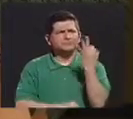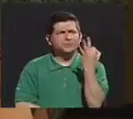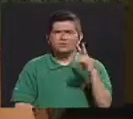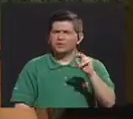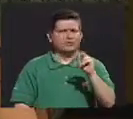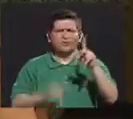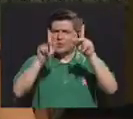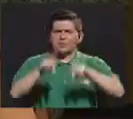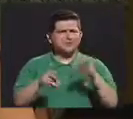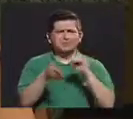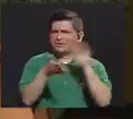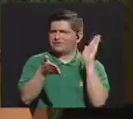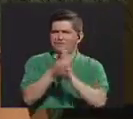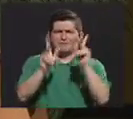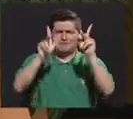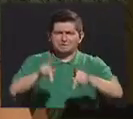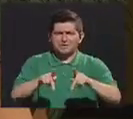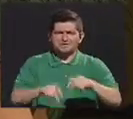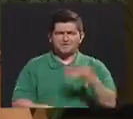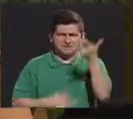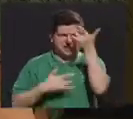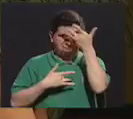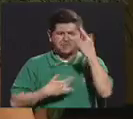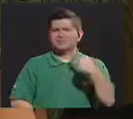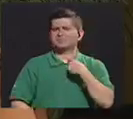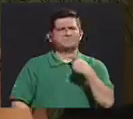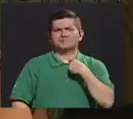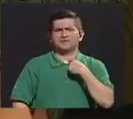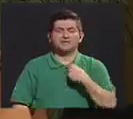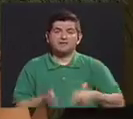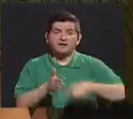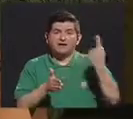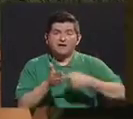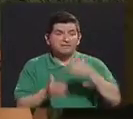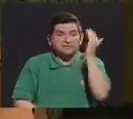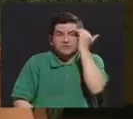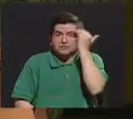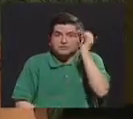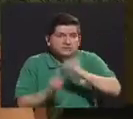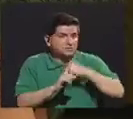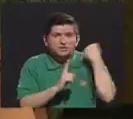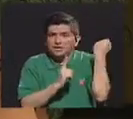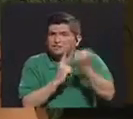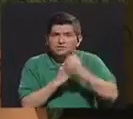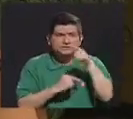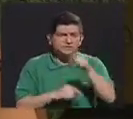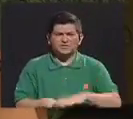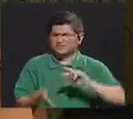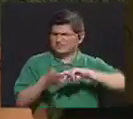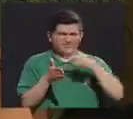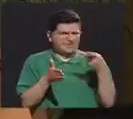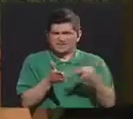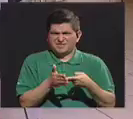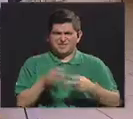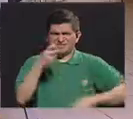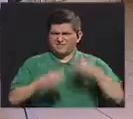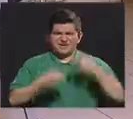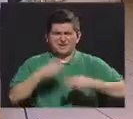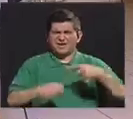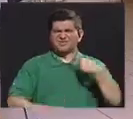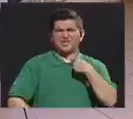no etiqueta a las personas con padecimiento de tiroides. Más bien muchas veces desconocen de lo que implica tener un problema de tiroides.